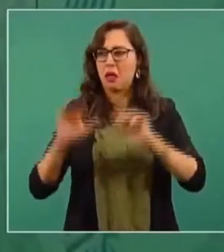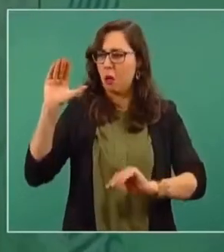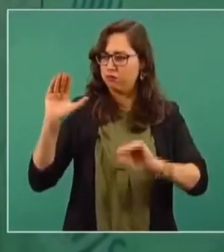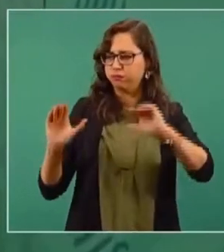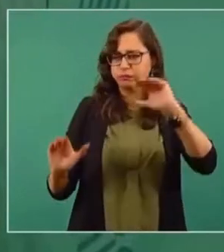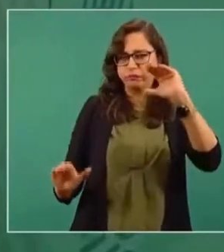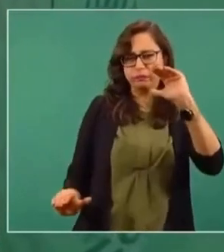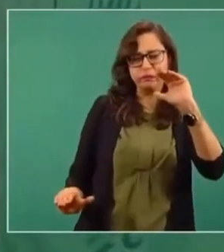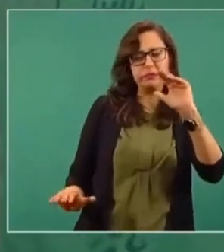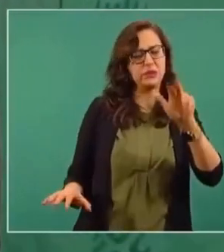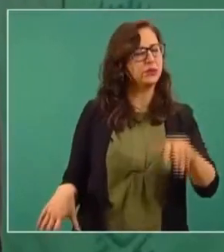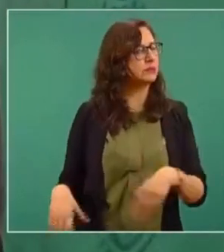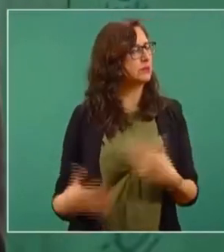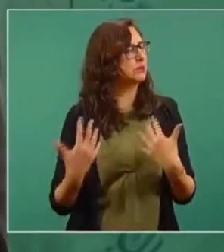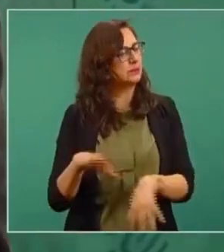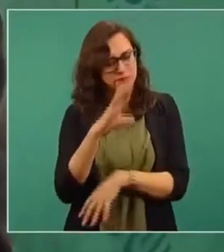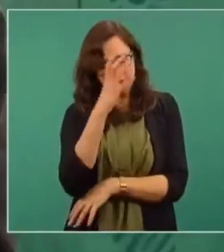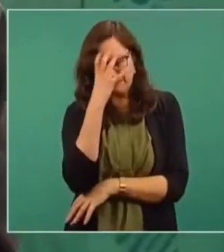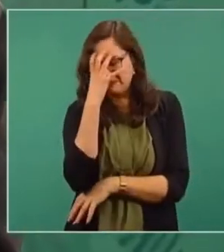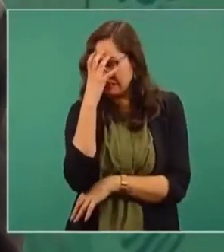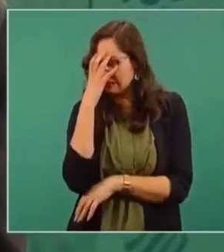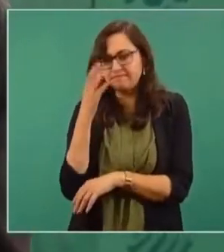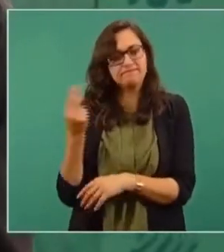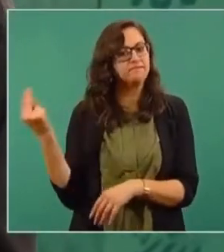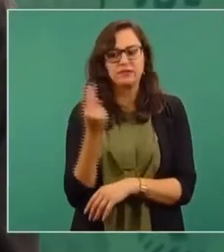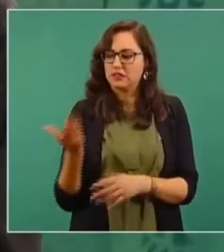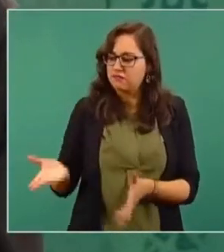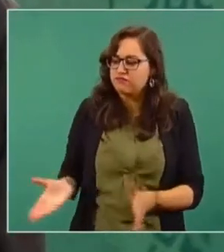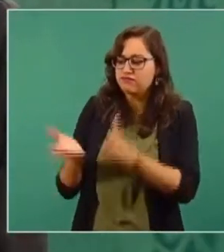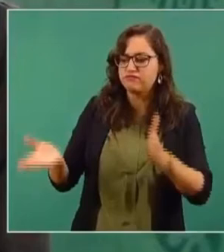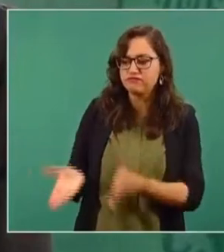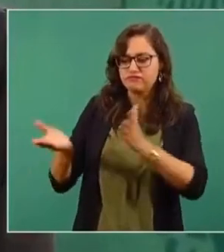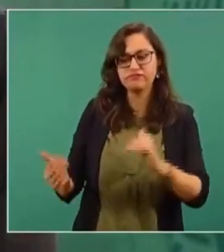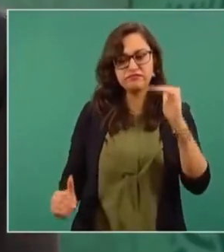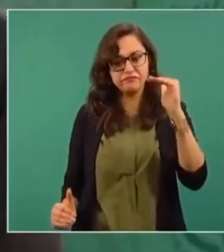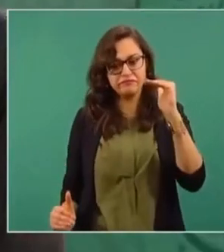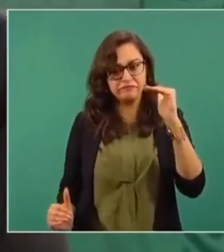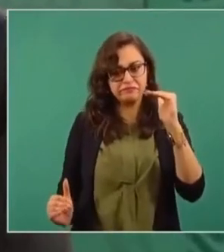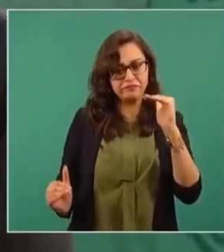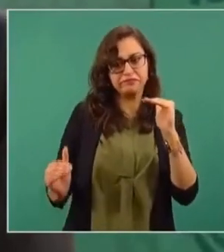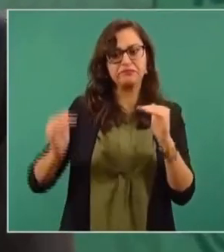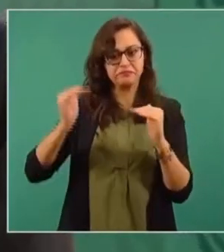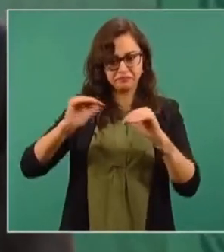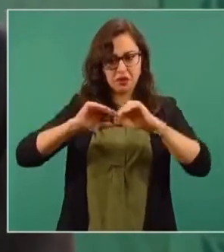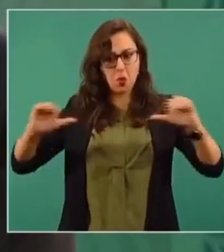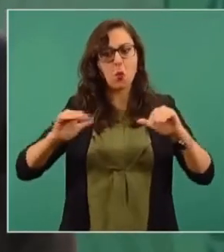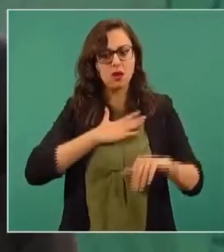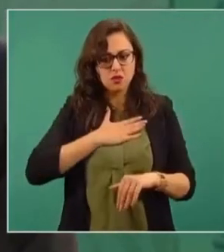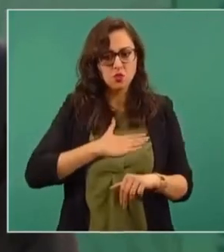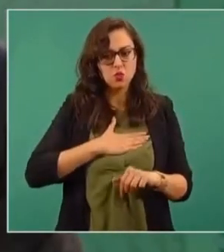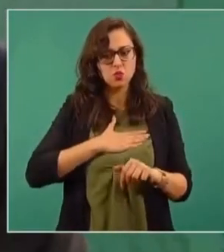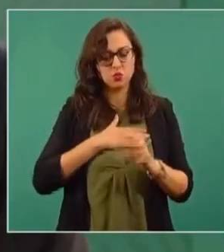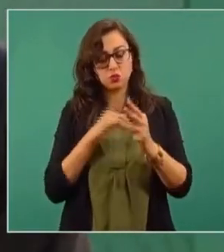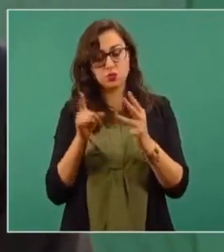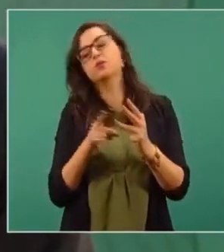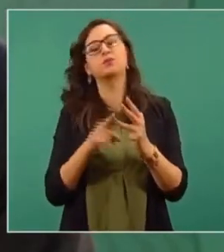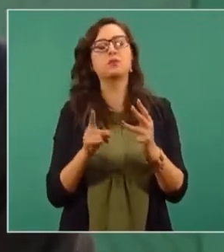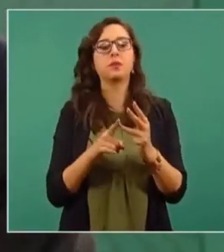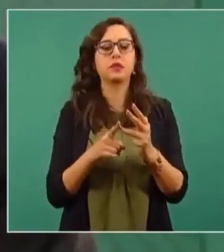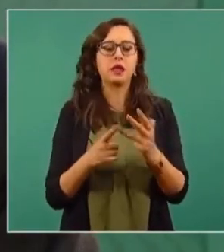Darle más al que tiene menos, igualdad. Y en el terreno económico,